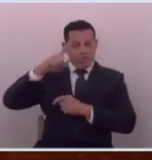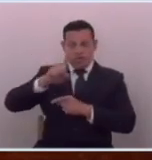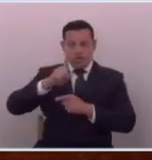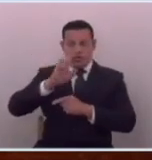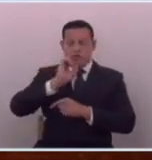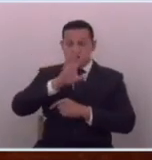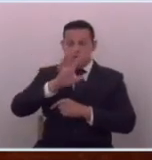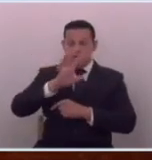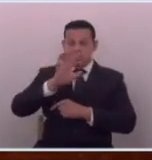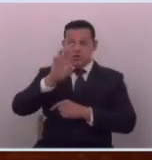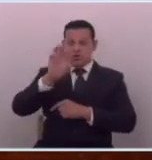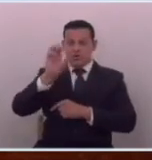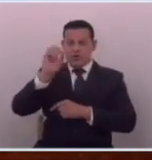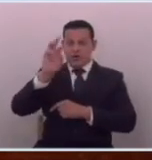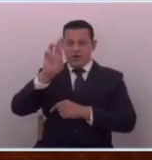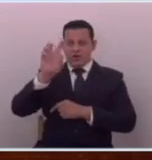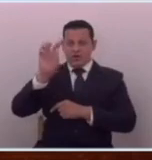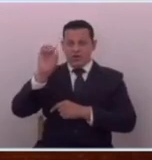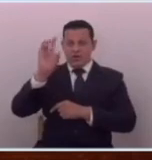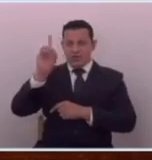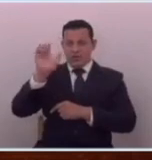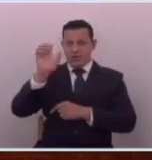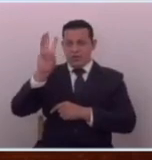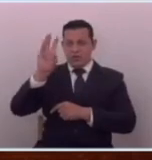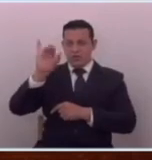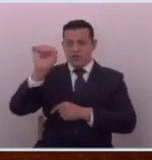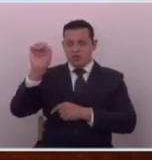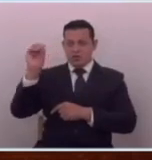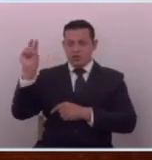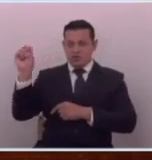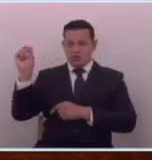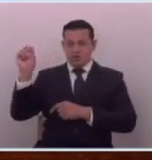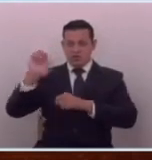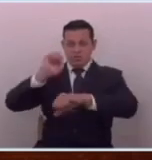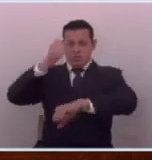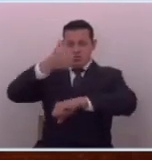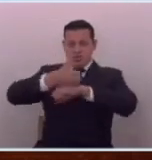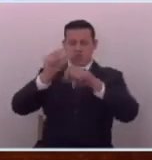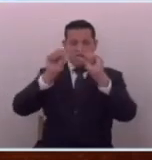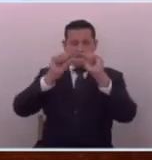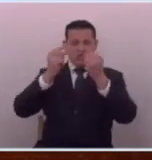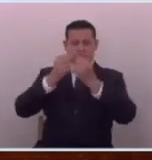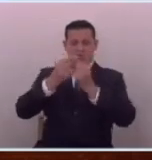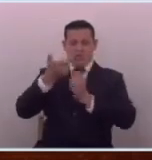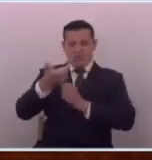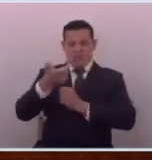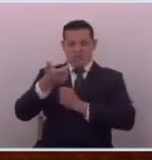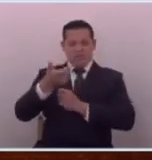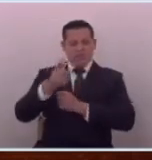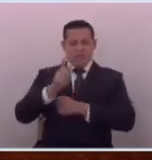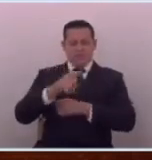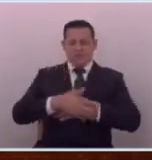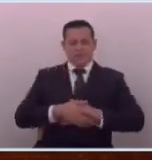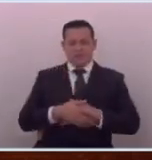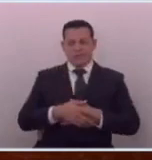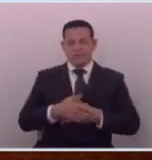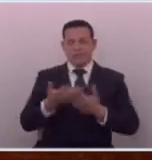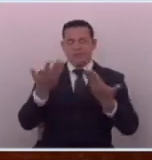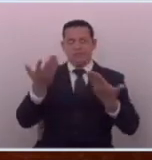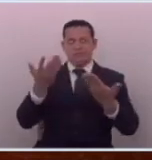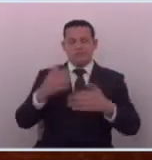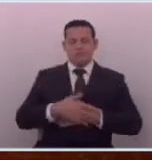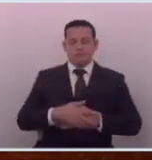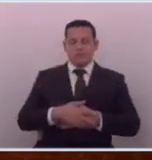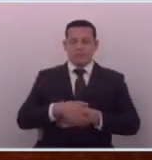con un Roberto de Aguizón mandado por los oligarcas por favor si preguntaba a una persona aquí hace un rato que si eso era en